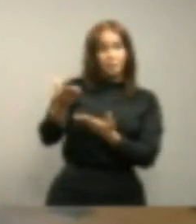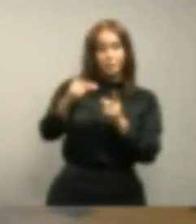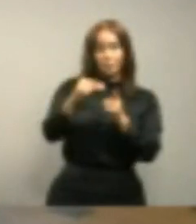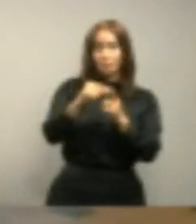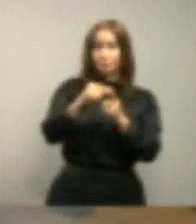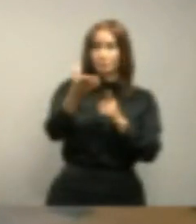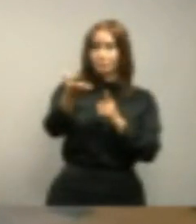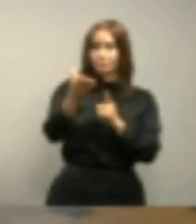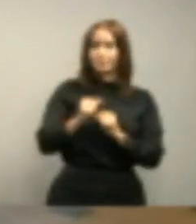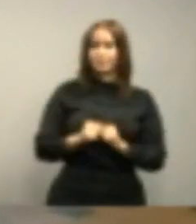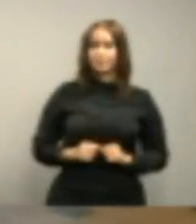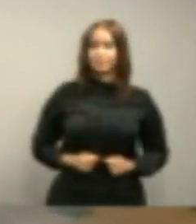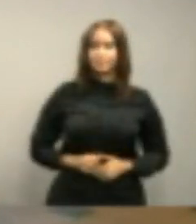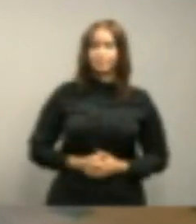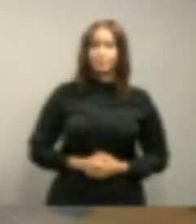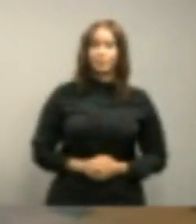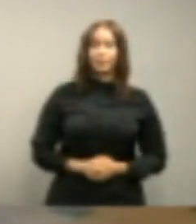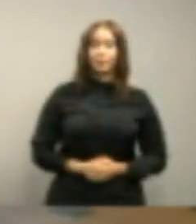centrales.